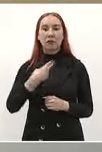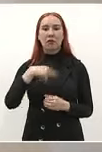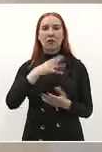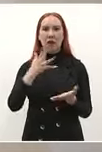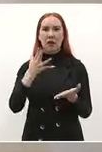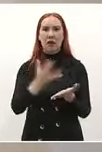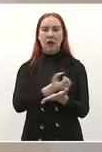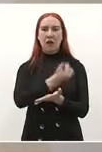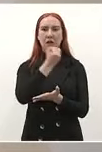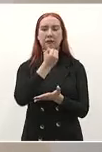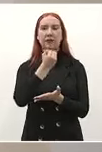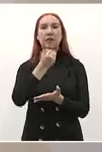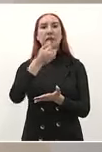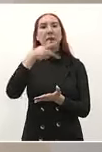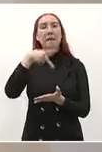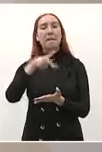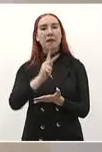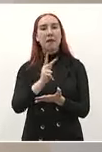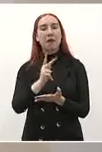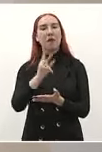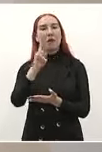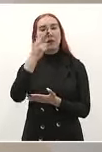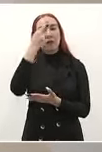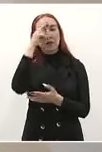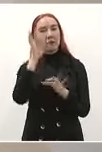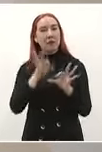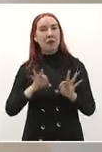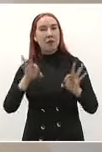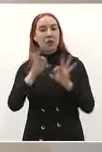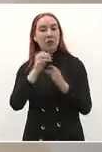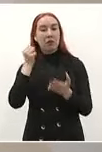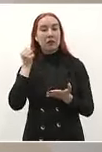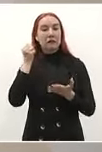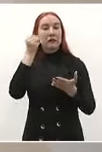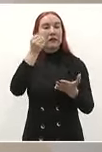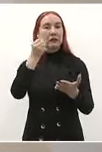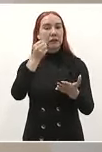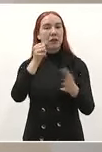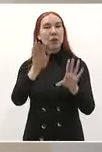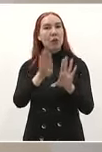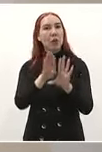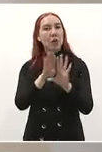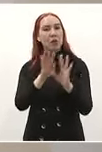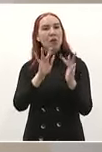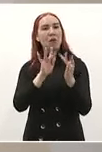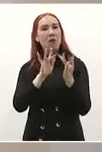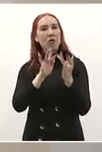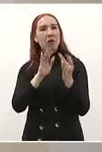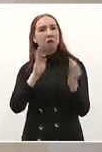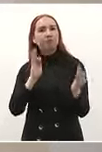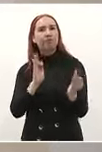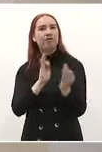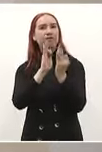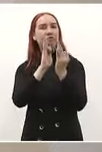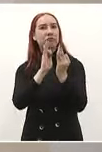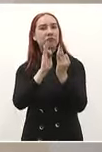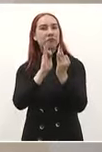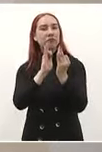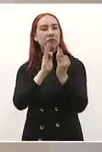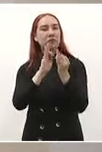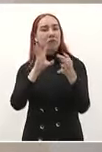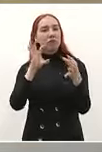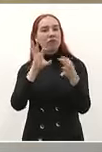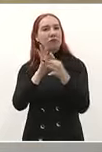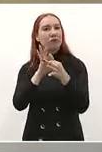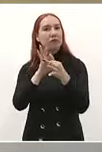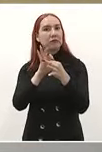pueblo sea directo porque si no no llega entonces por eso